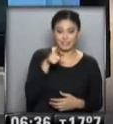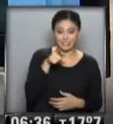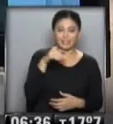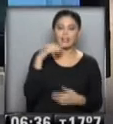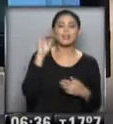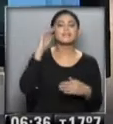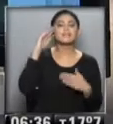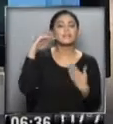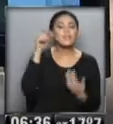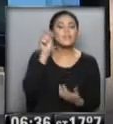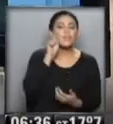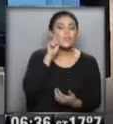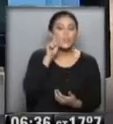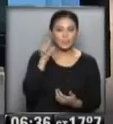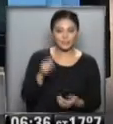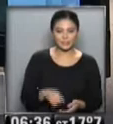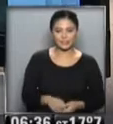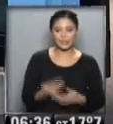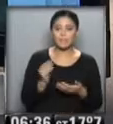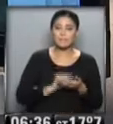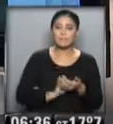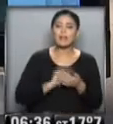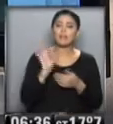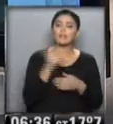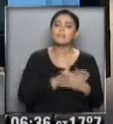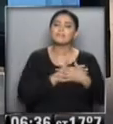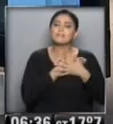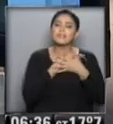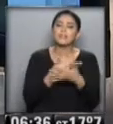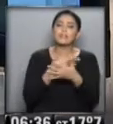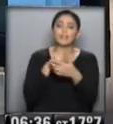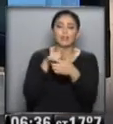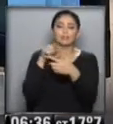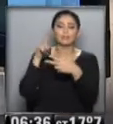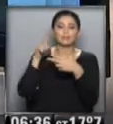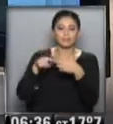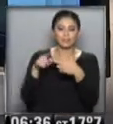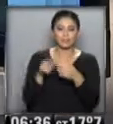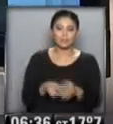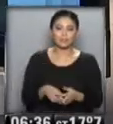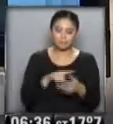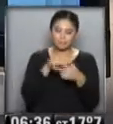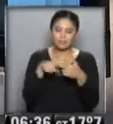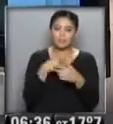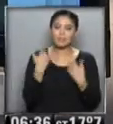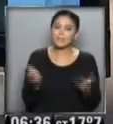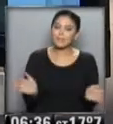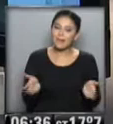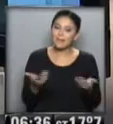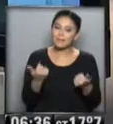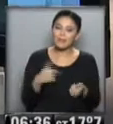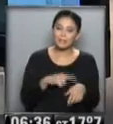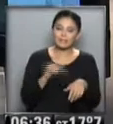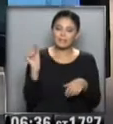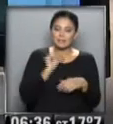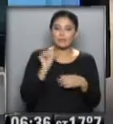...le mandamos un besazo... ...y también muchísimos cariños... ...para Pau, Oski y Rocco... ...bueno, vamos... ...que falta poquito... ...hoy